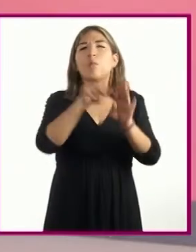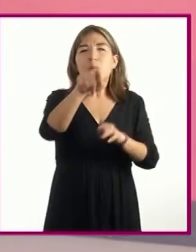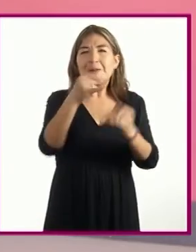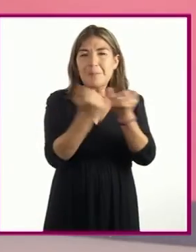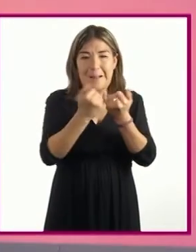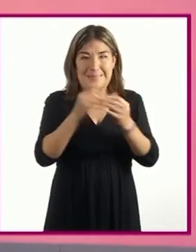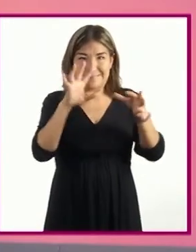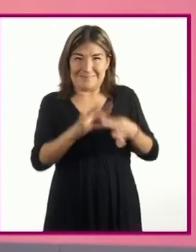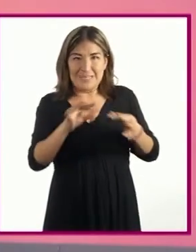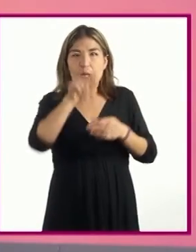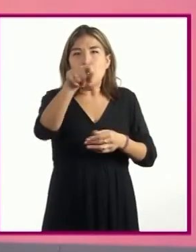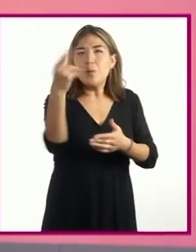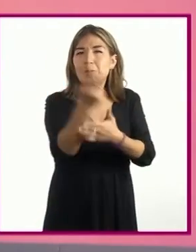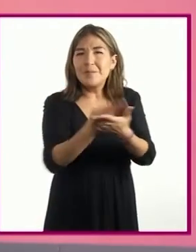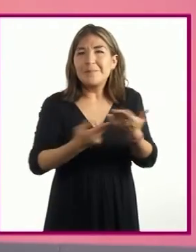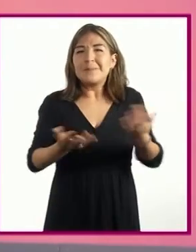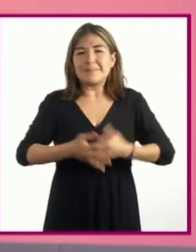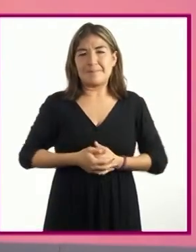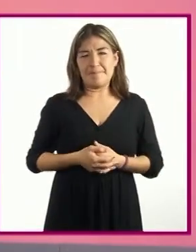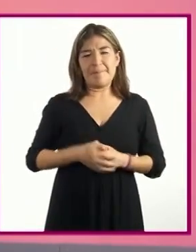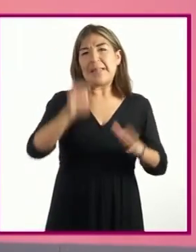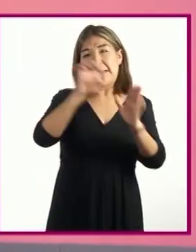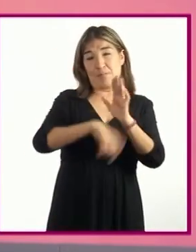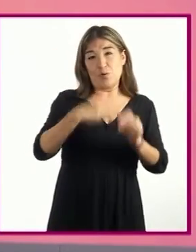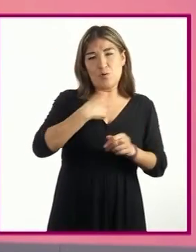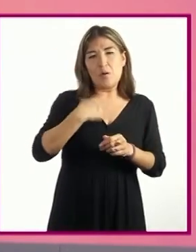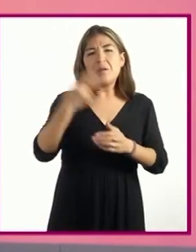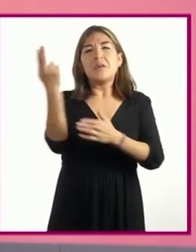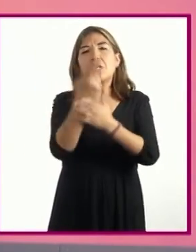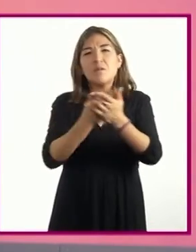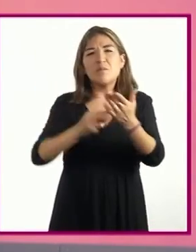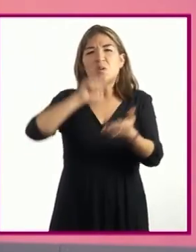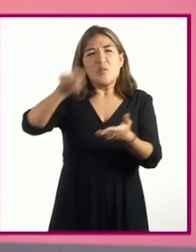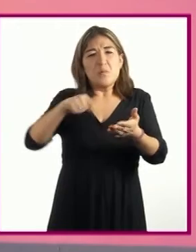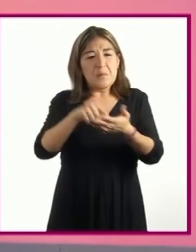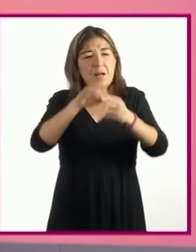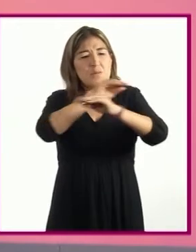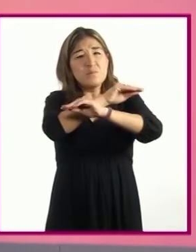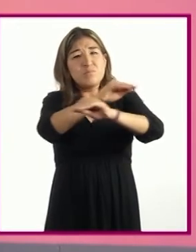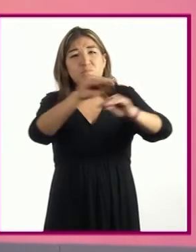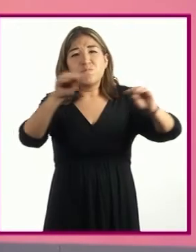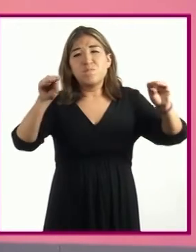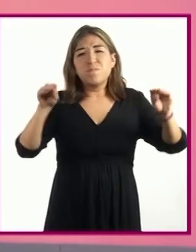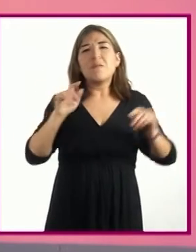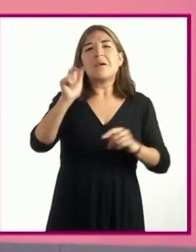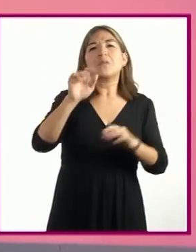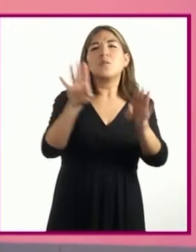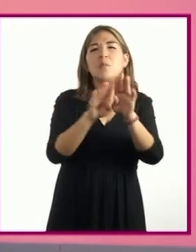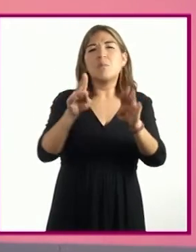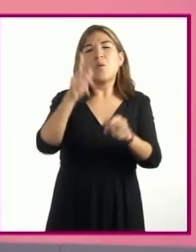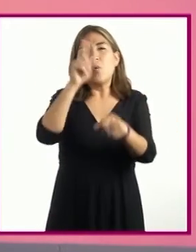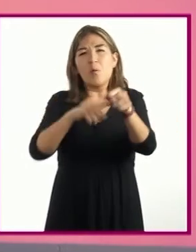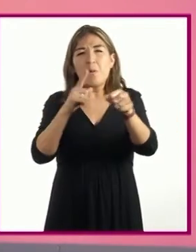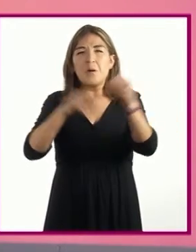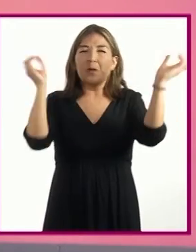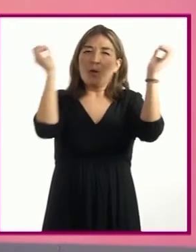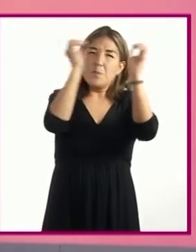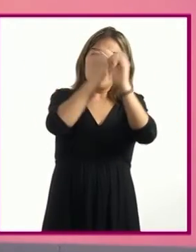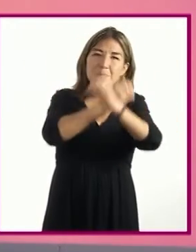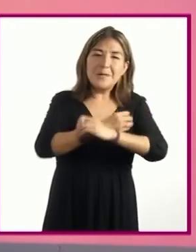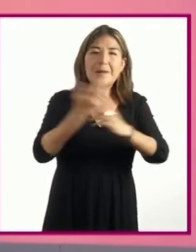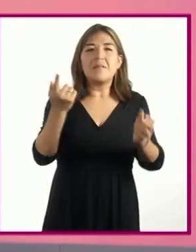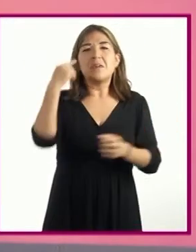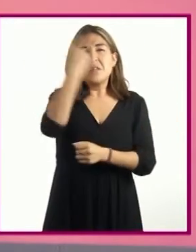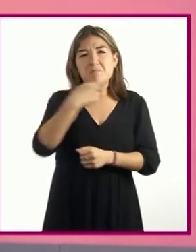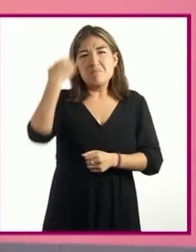momento? Yo dibujaría un espacio en el que se observe la soledad del lugar y los iluminaría en tonos apagados y la